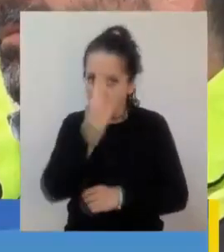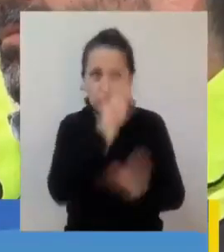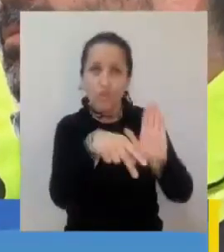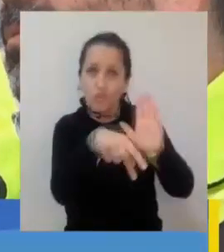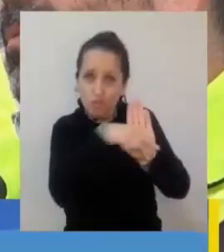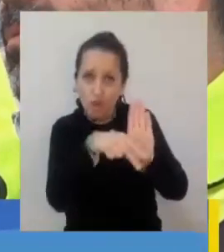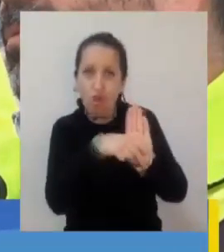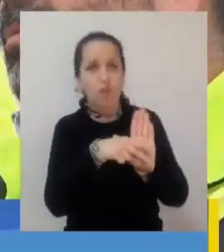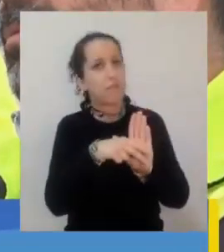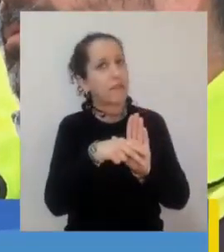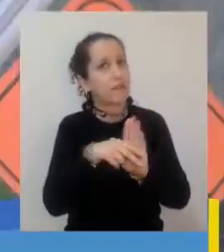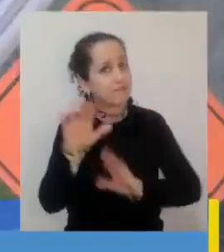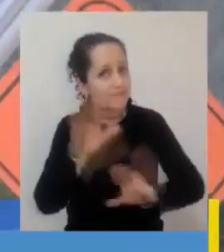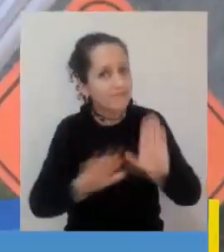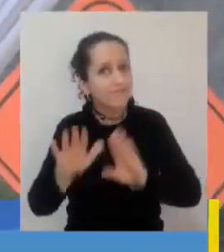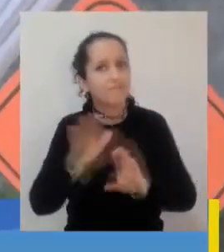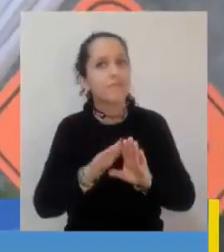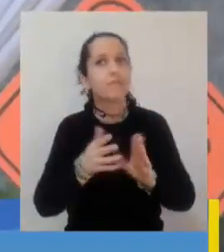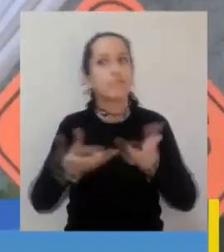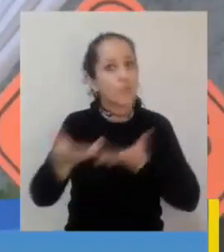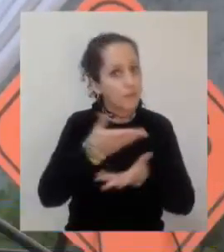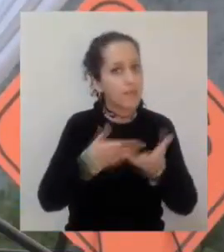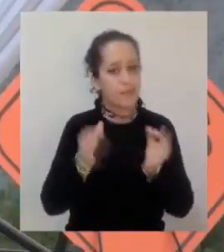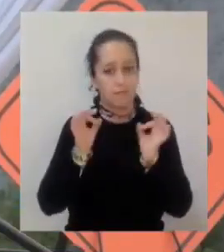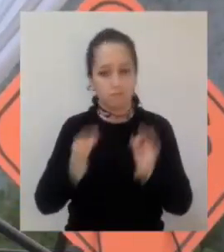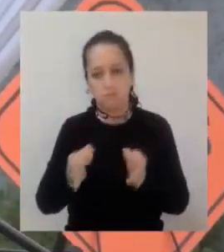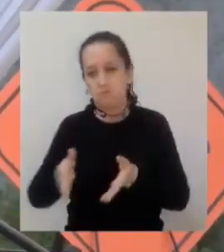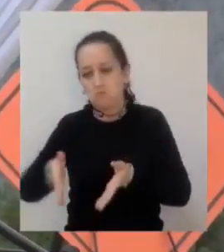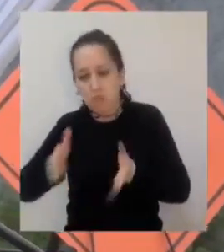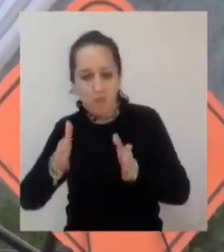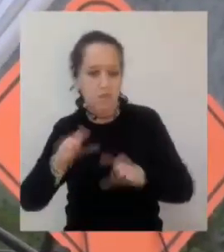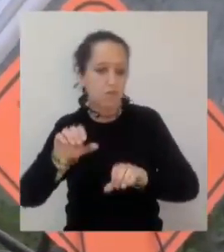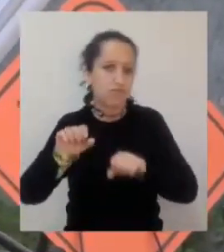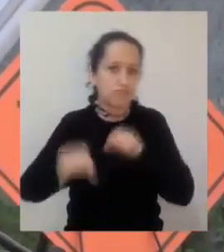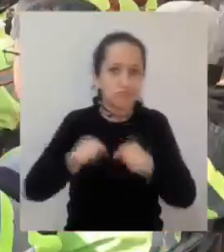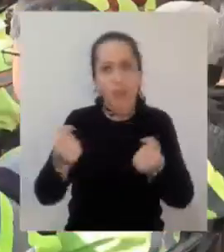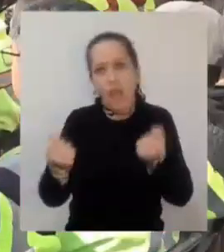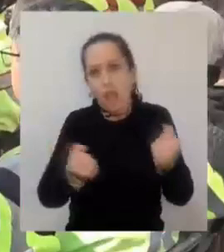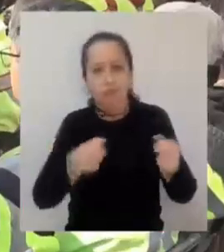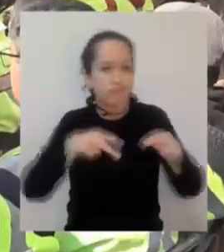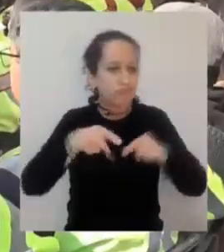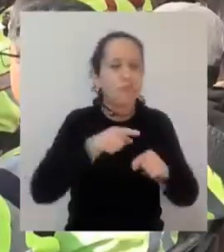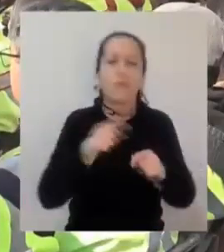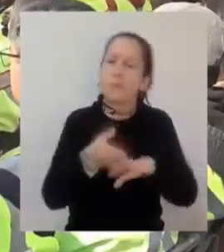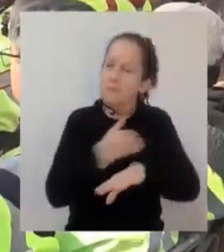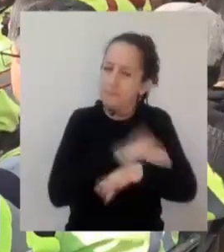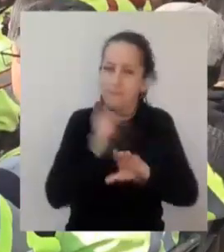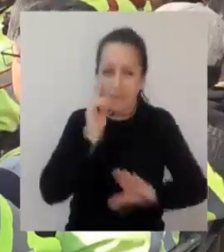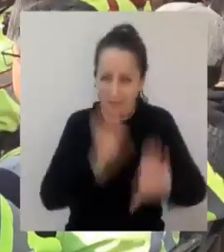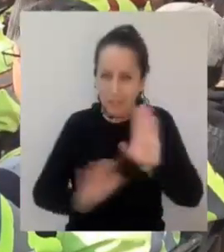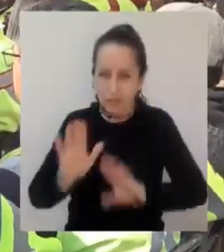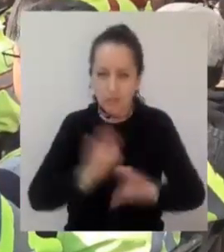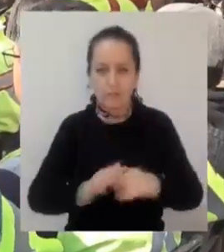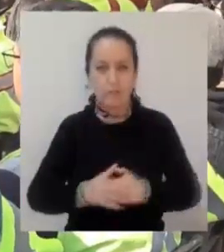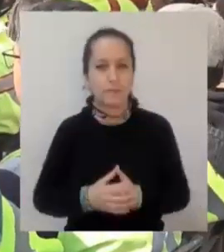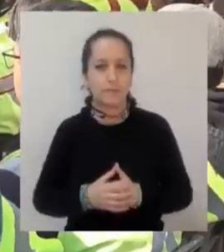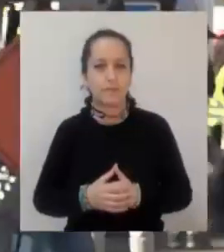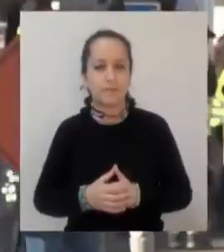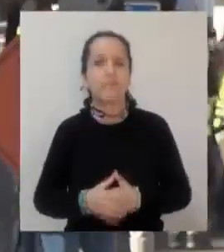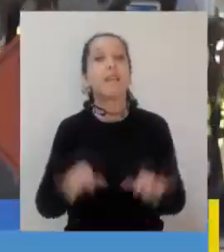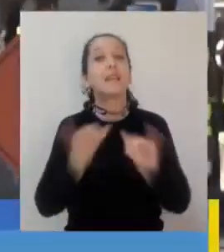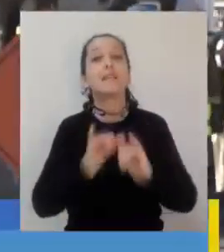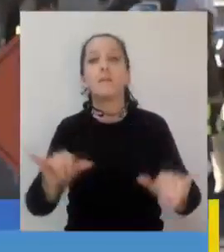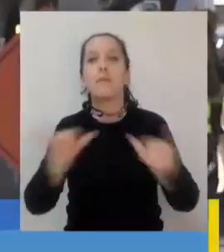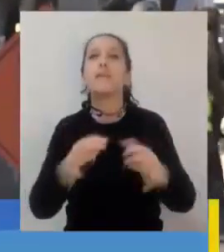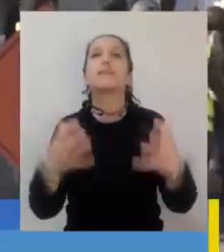normas y la promoción de la buena convivencia vial como un acto de empatía y prevención. En esta campaña de